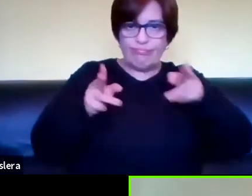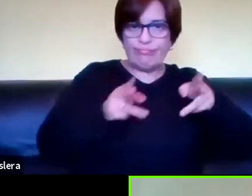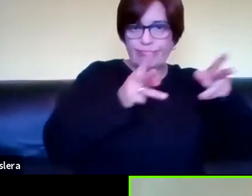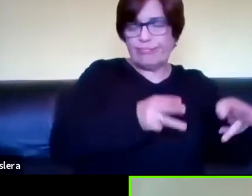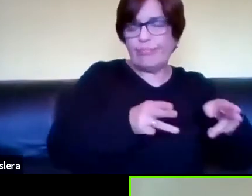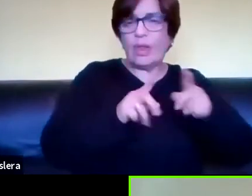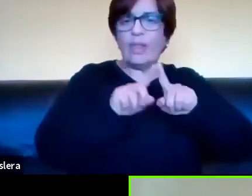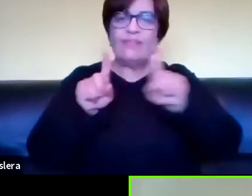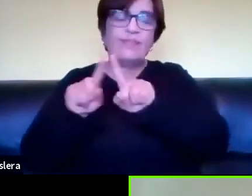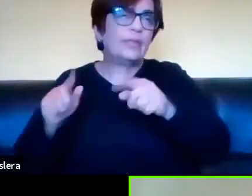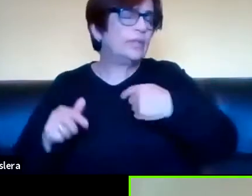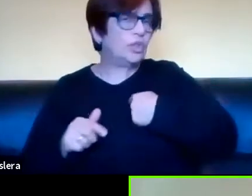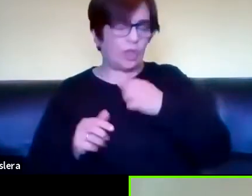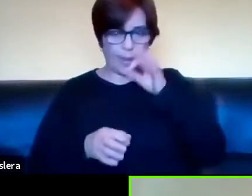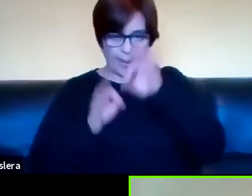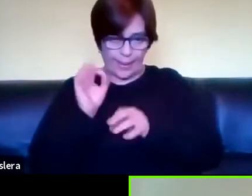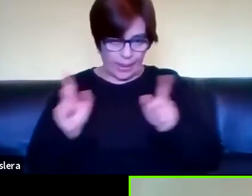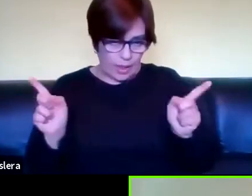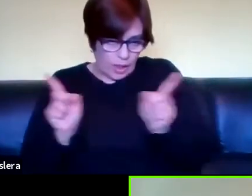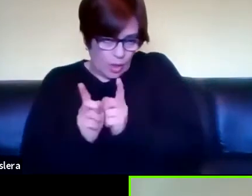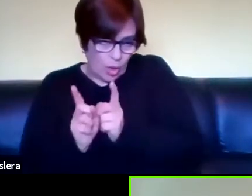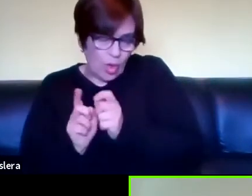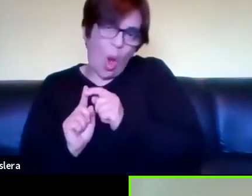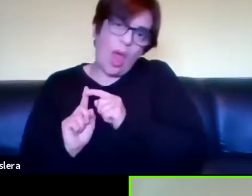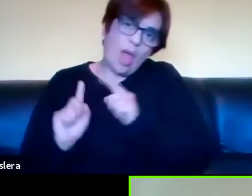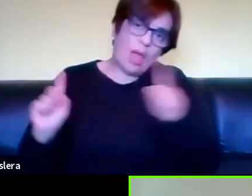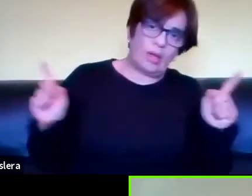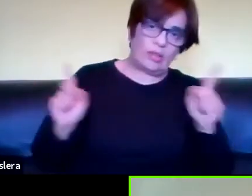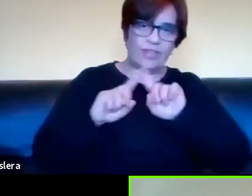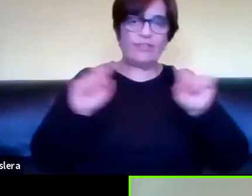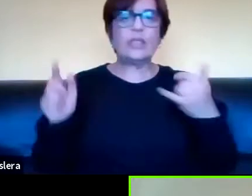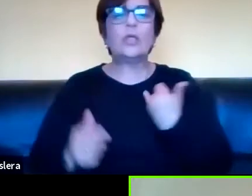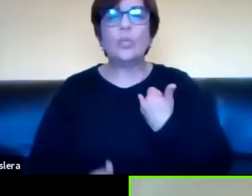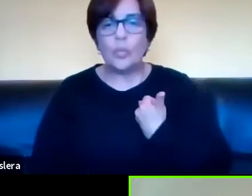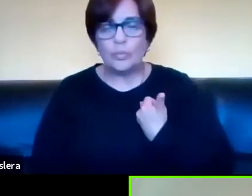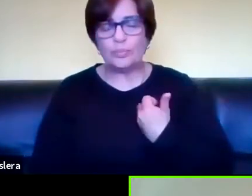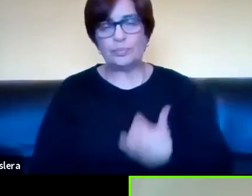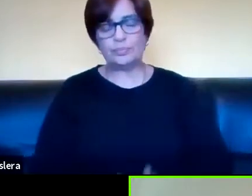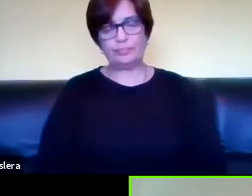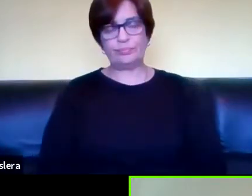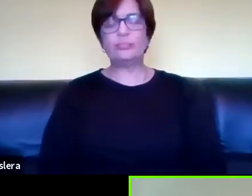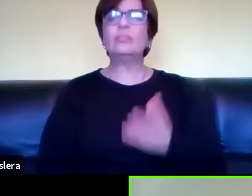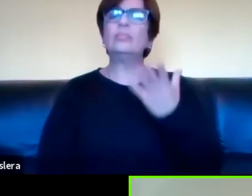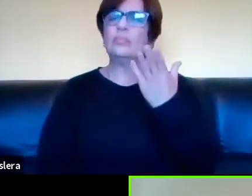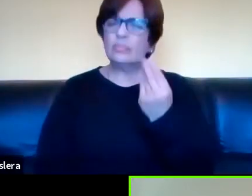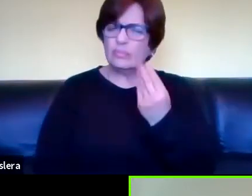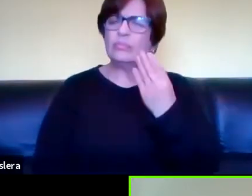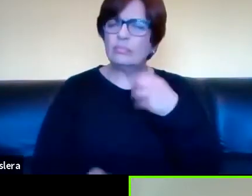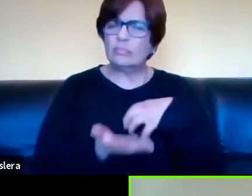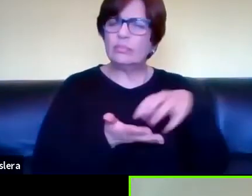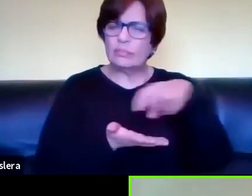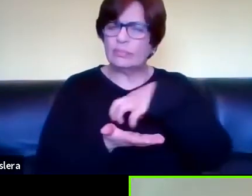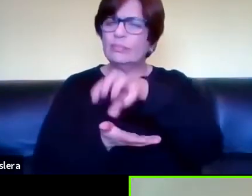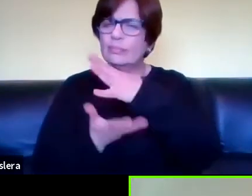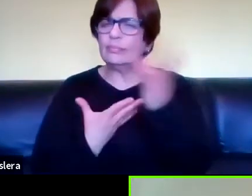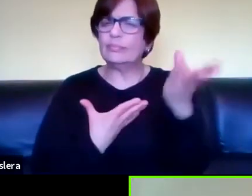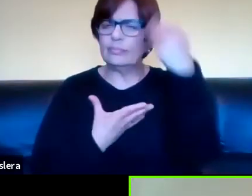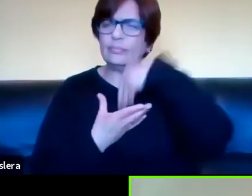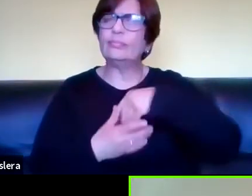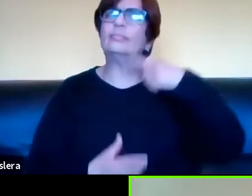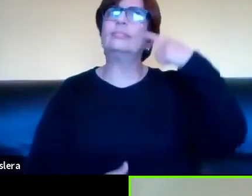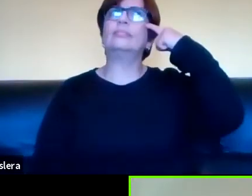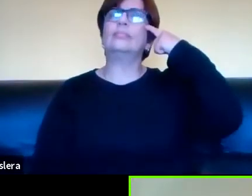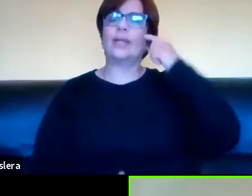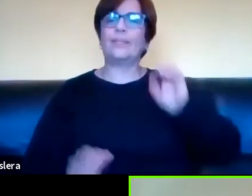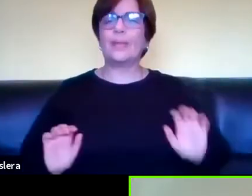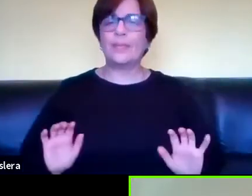entre lo que yo puedo grabar corto a lo que yo puedo grabar largo? bueno hay muchos aspectos que hay que tener en cuenta en cuanto al modo